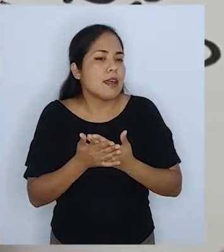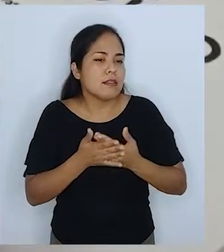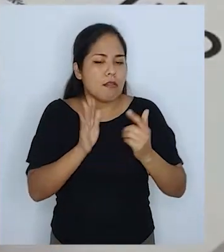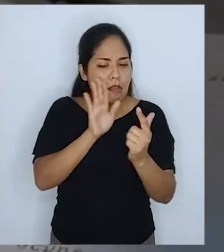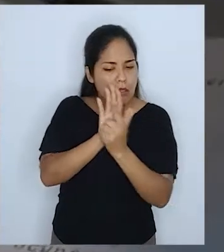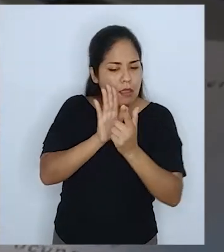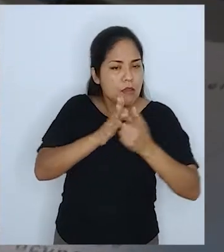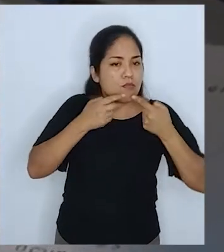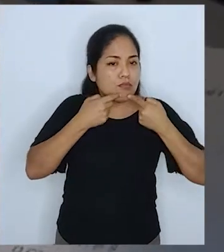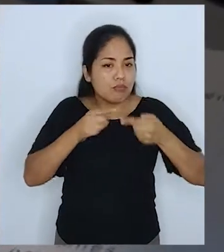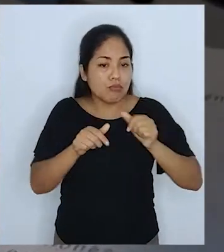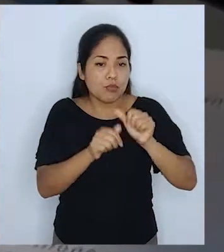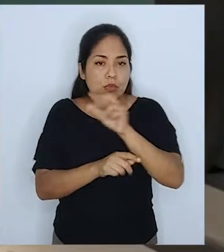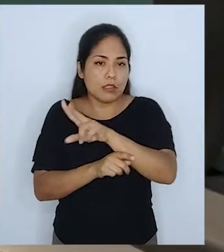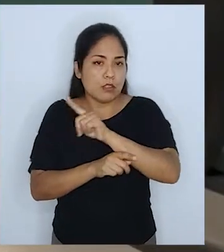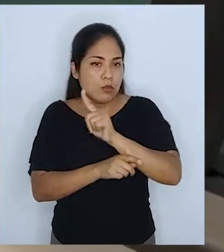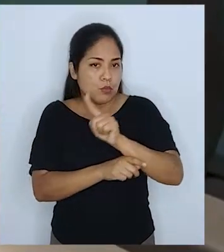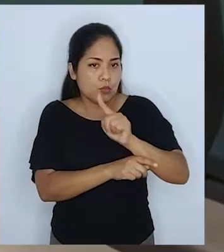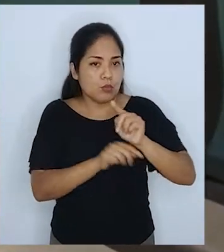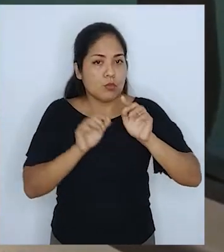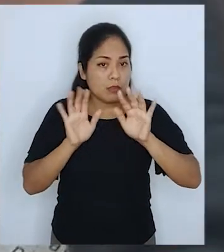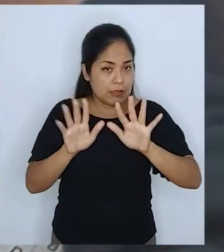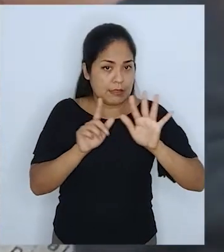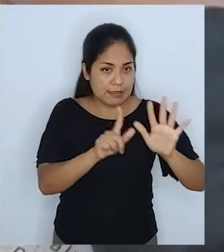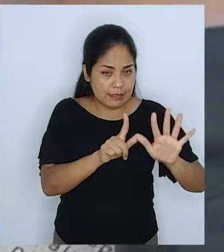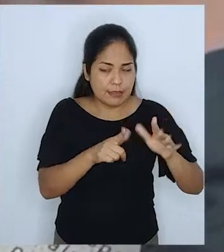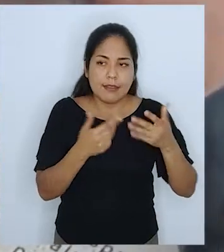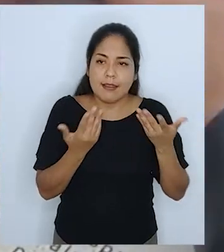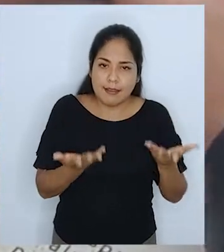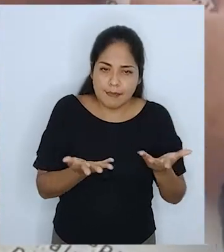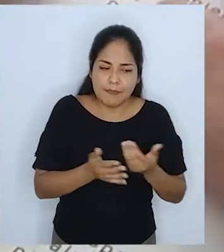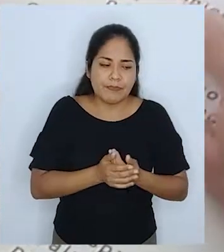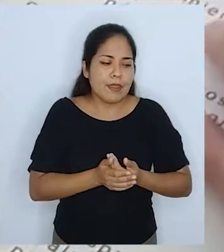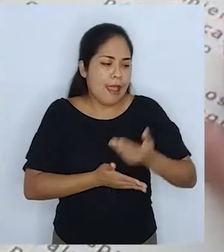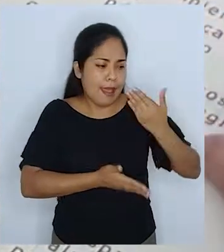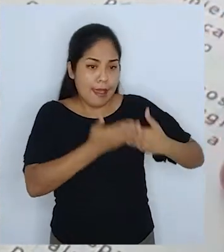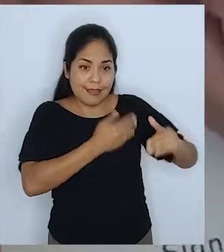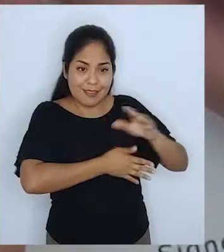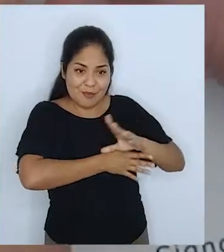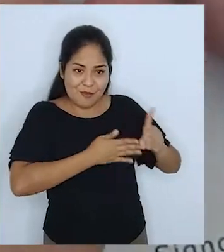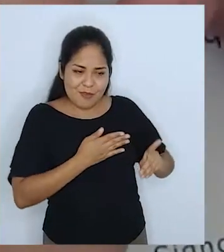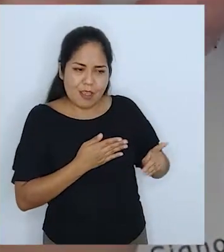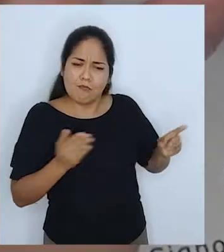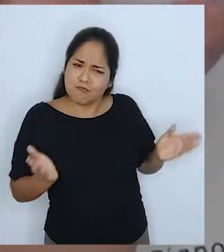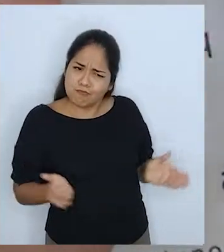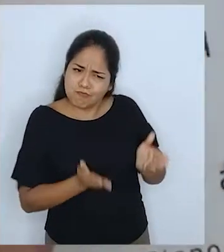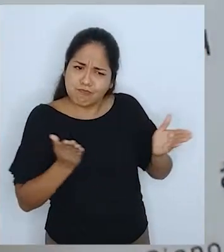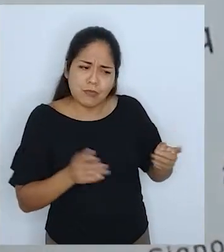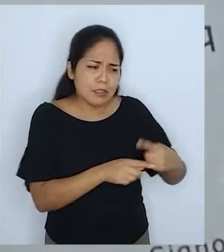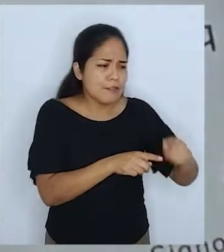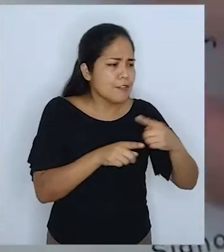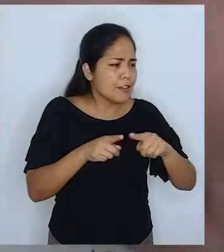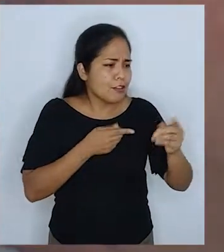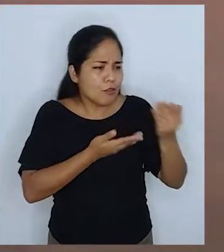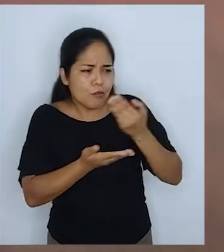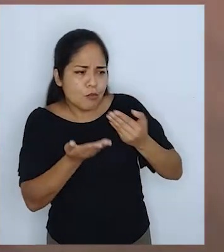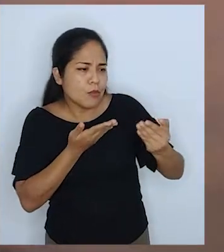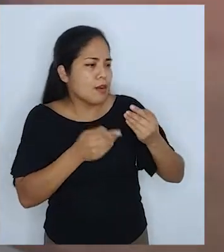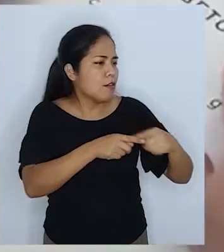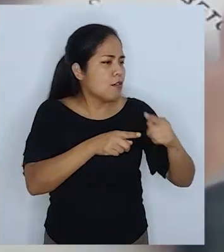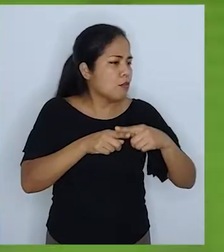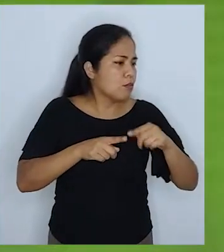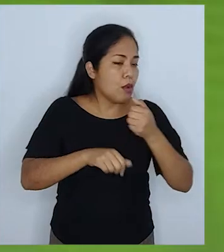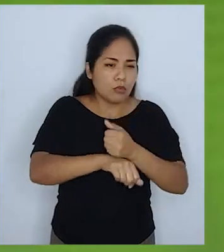publicada Ley 31.1.17, la cual fue impulsada desde el Conadis a través de puentes de diálogo con diferentes